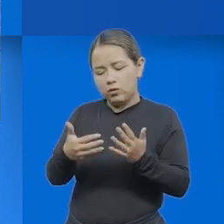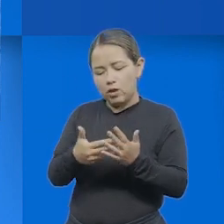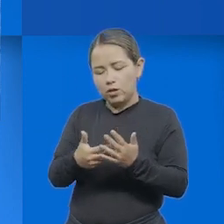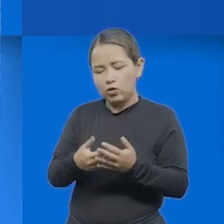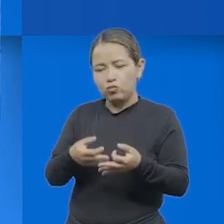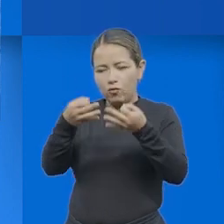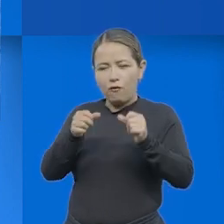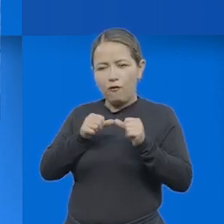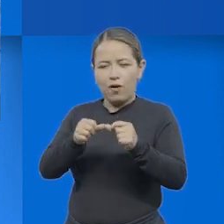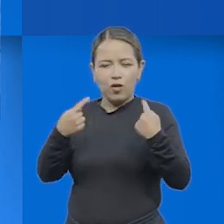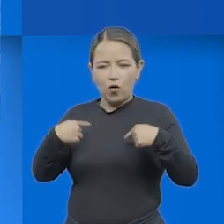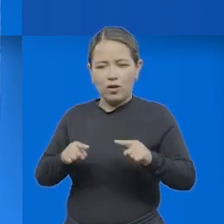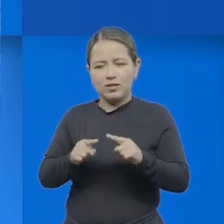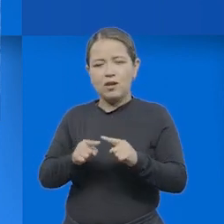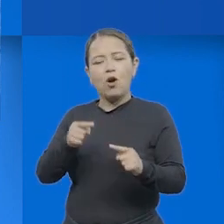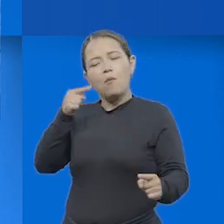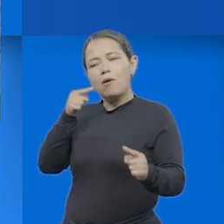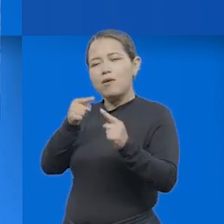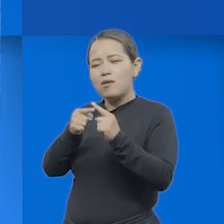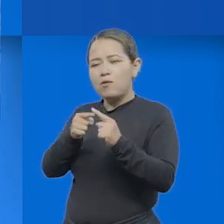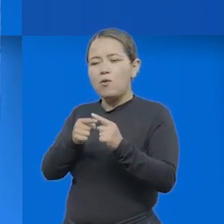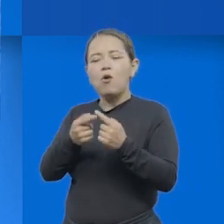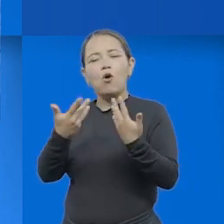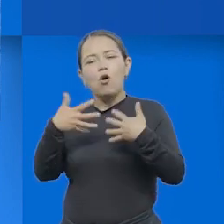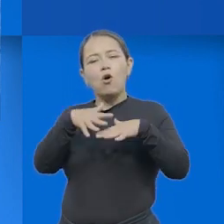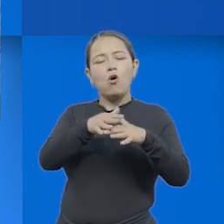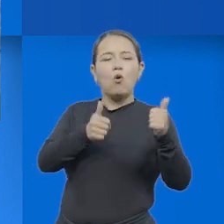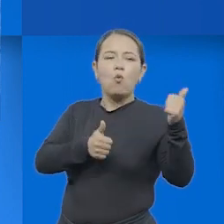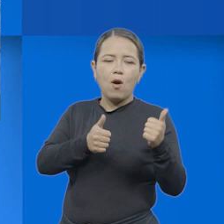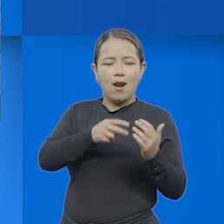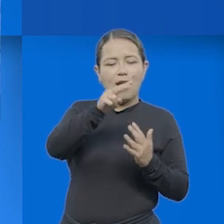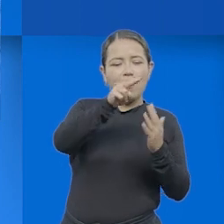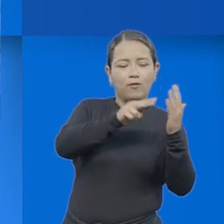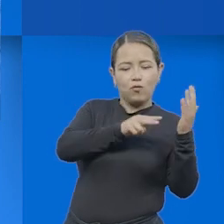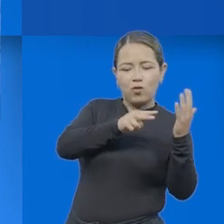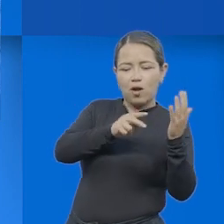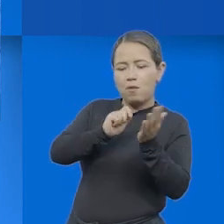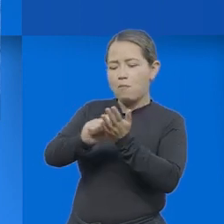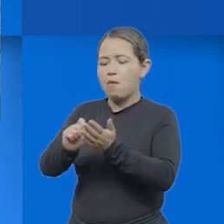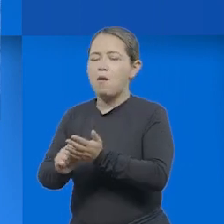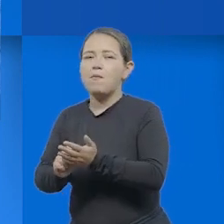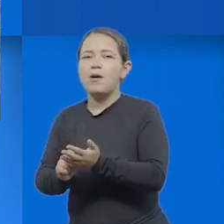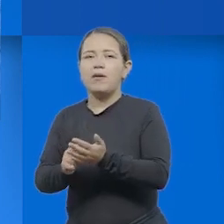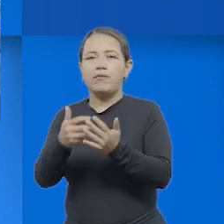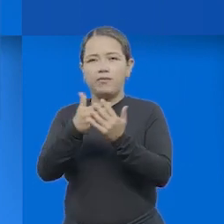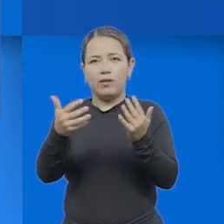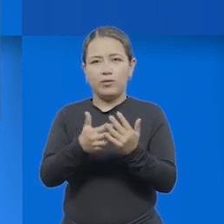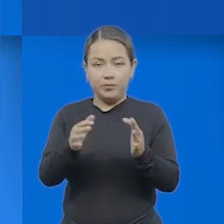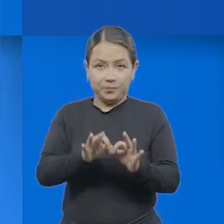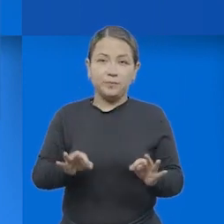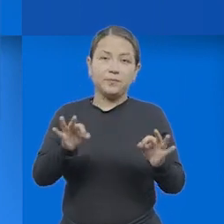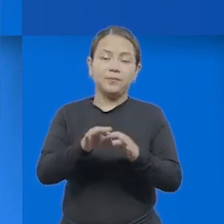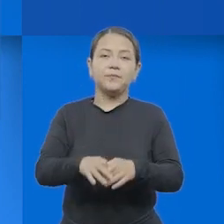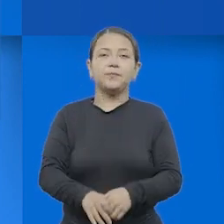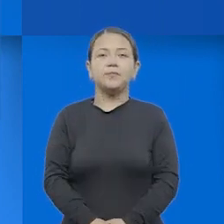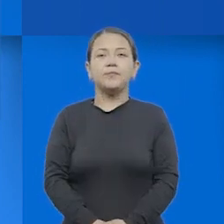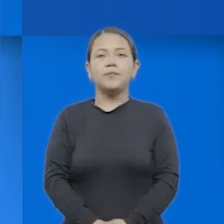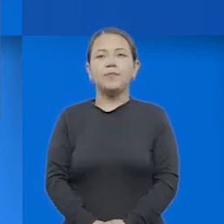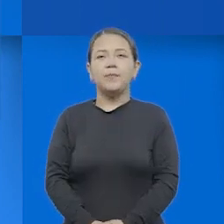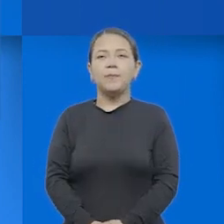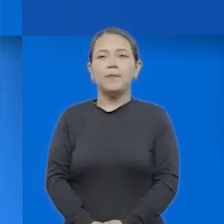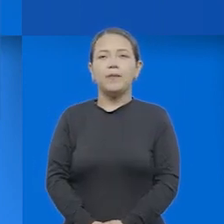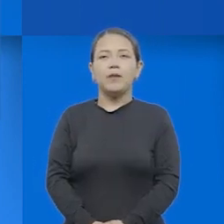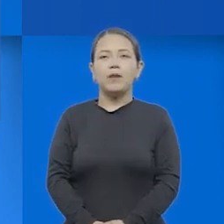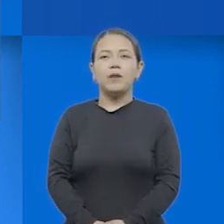cuya intención sea unir el proceso de lectura inferencial con la producción textual. Tenemos unos